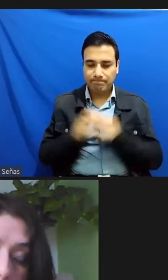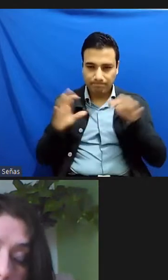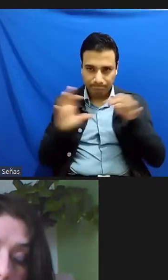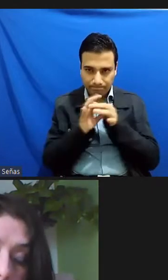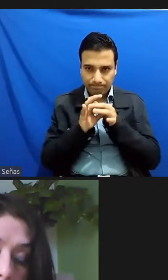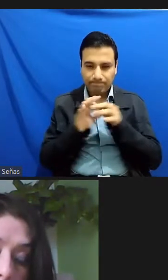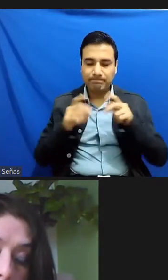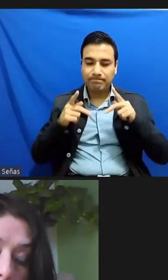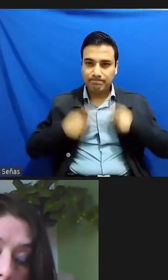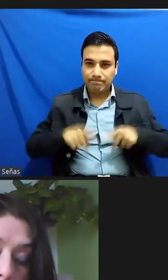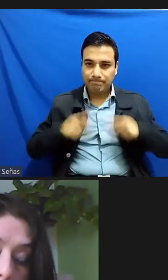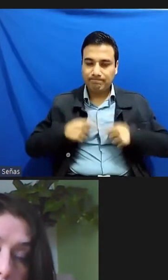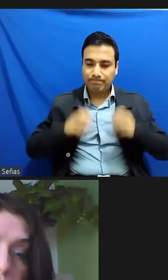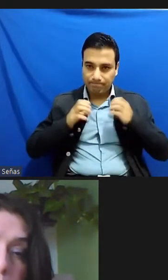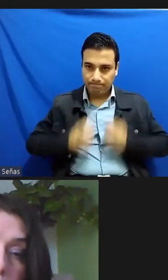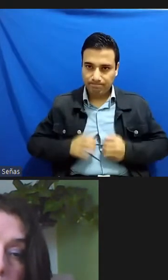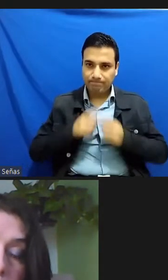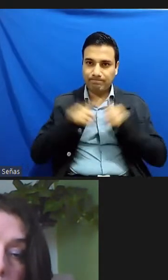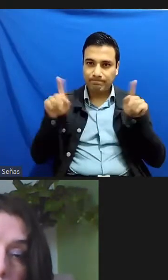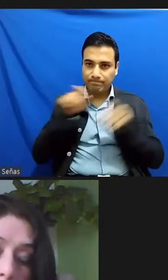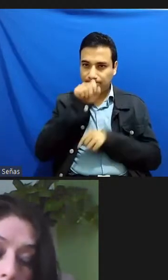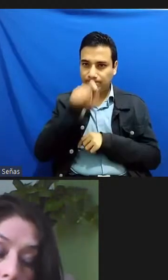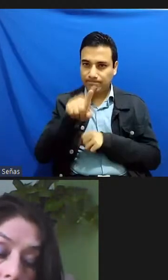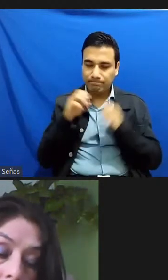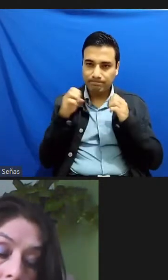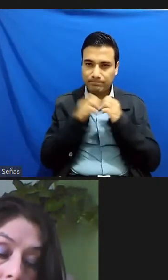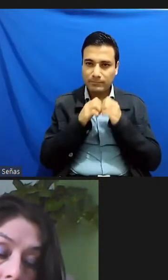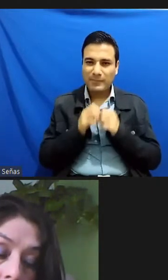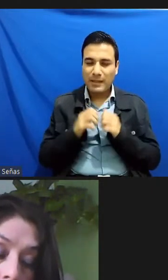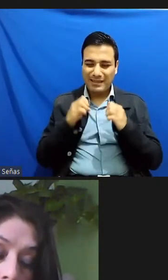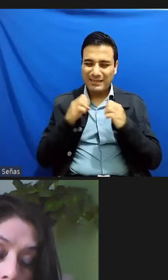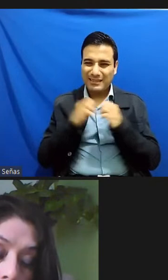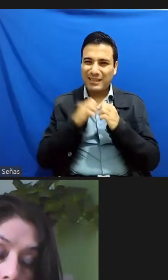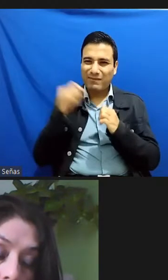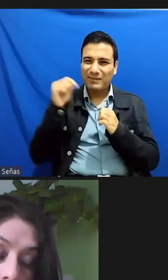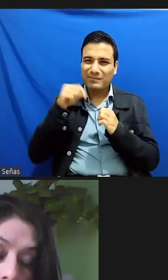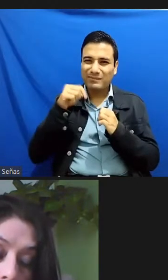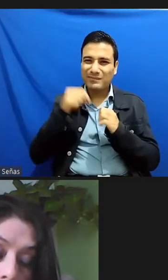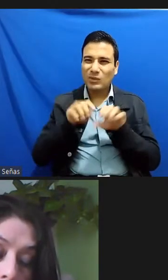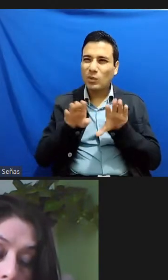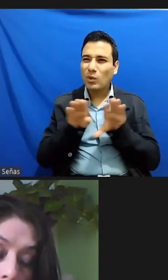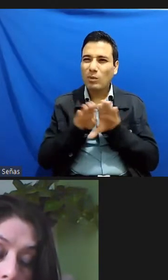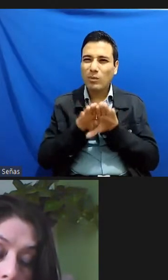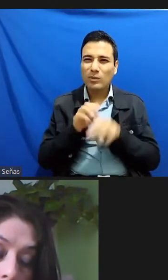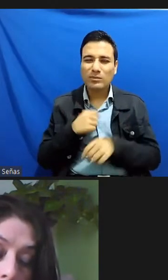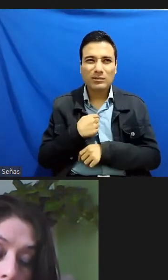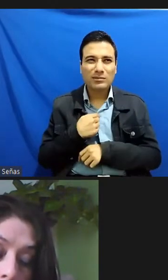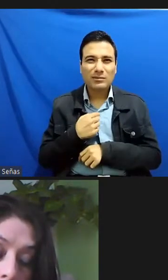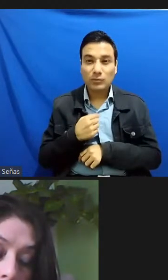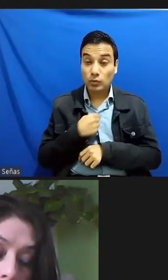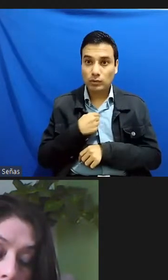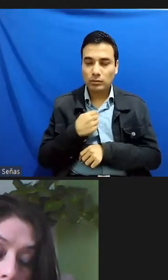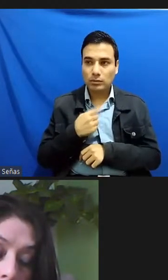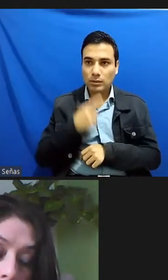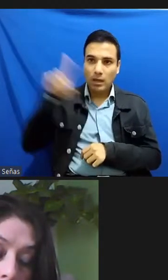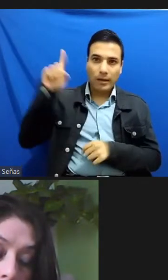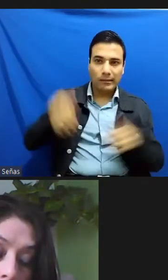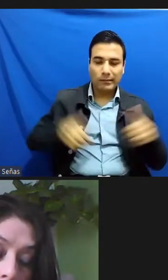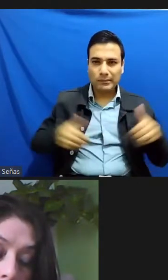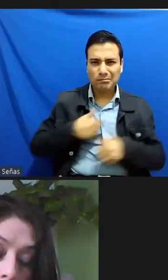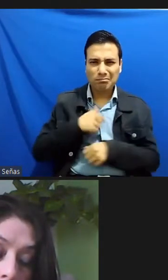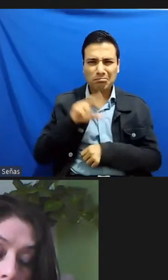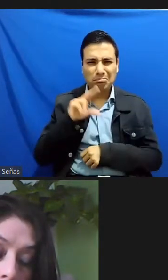y por la estafa pero una estafa que de alguna forma trato de verla así porque no para mí no es una queja no me estoy quejando